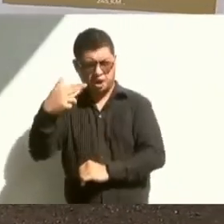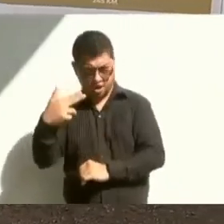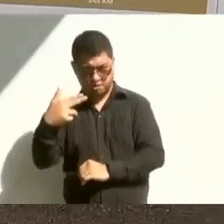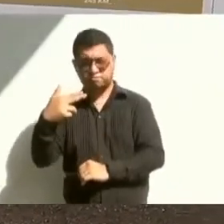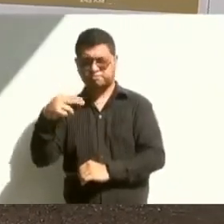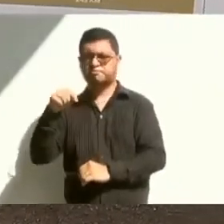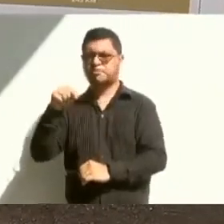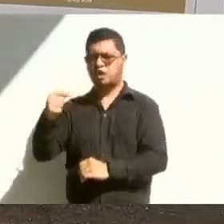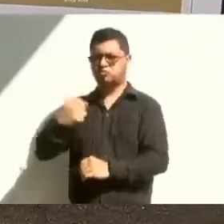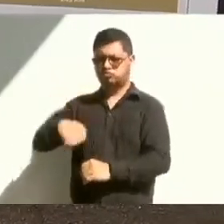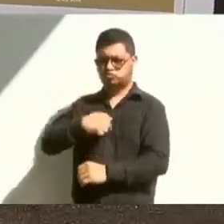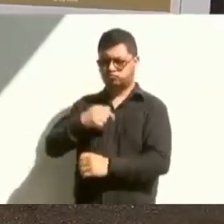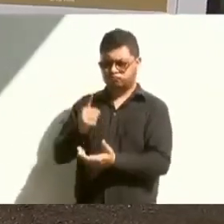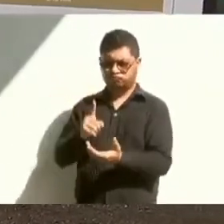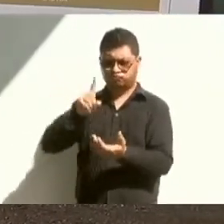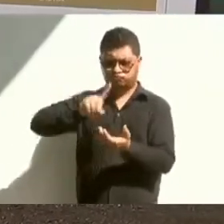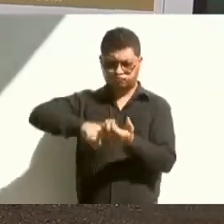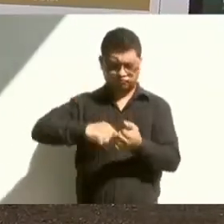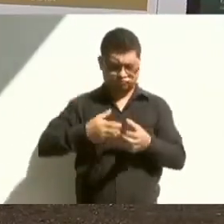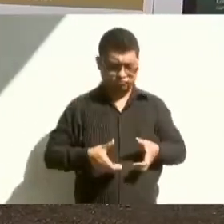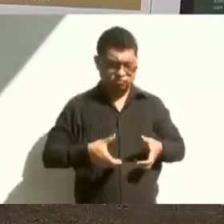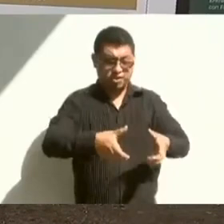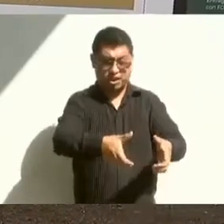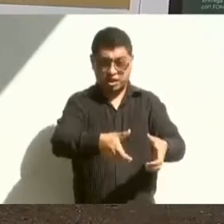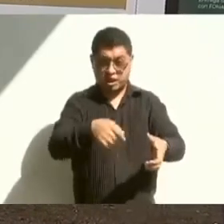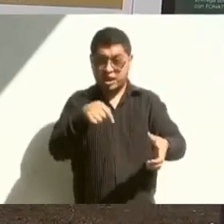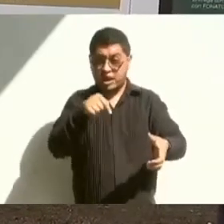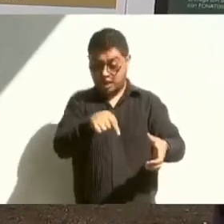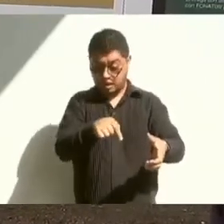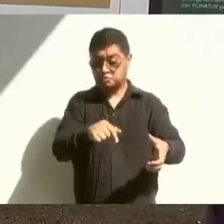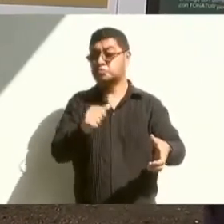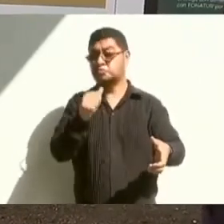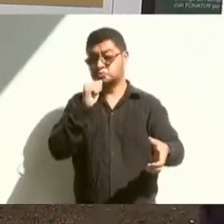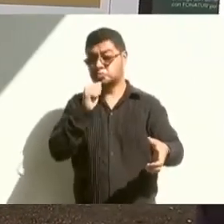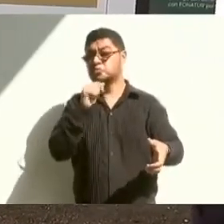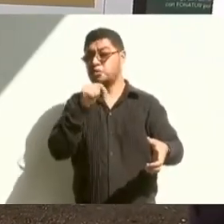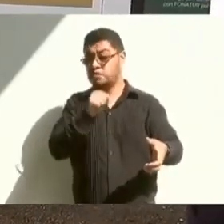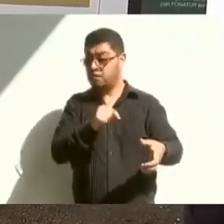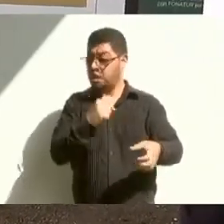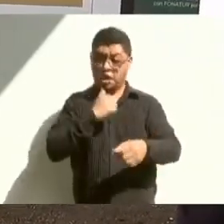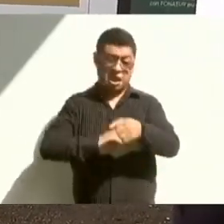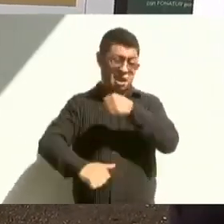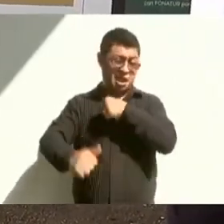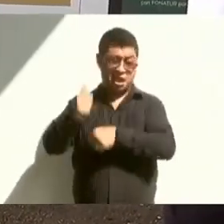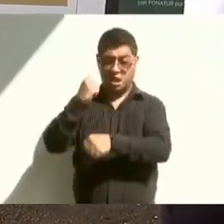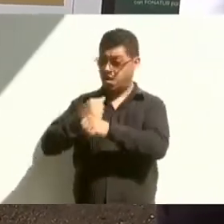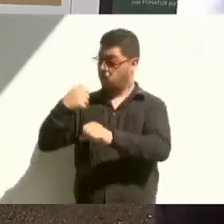preexistente, todo es un derecho vía ya consolidado desde muchos años.